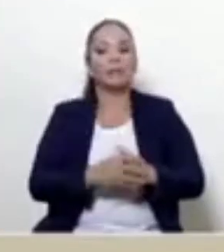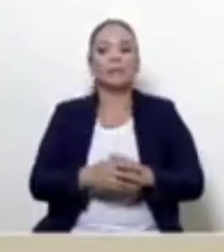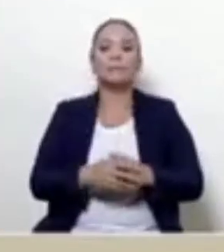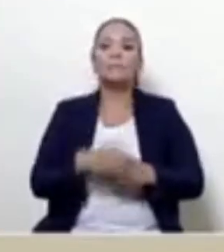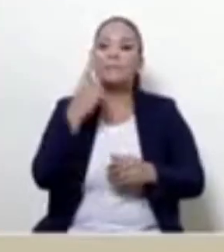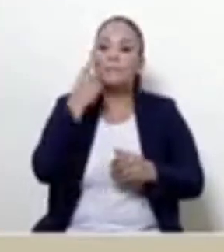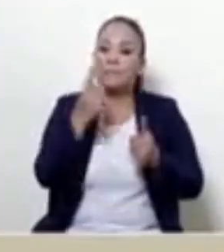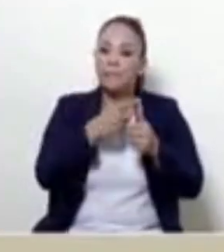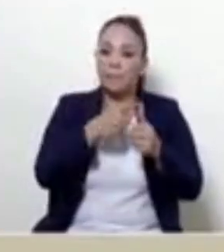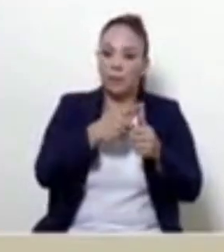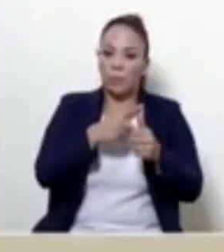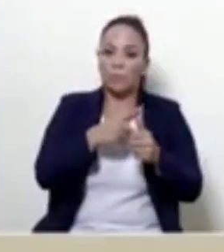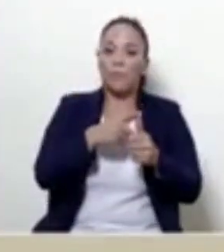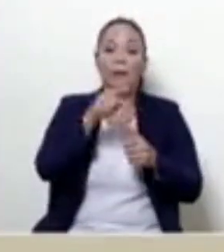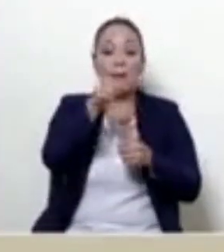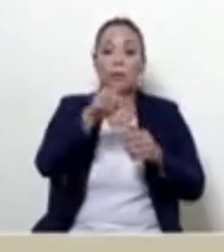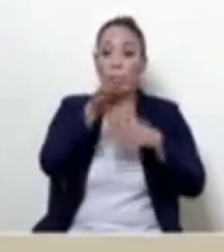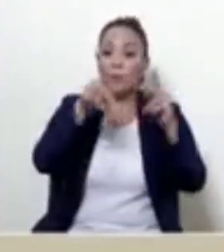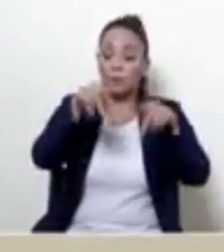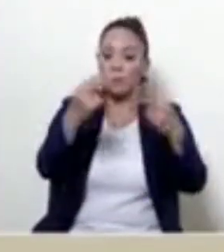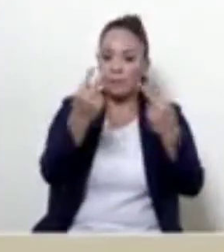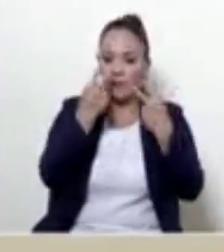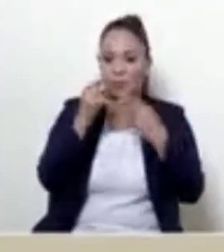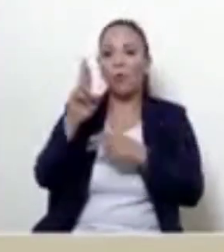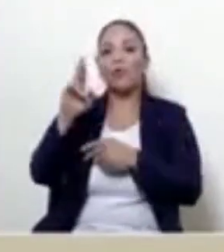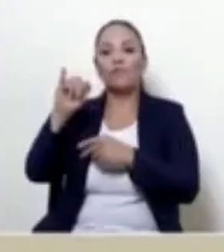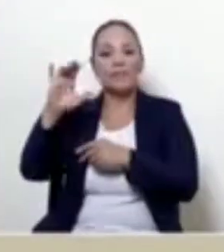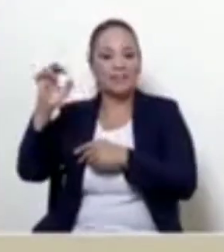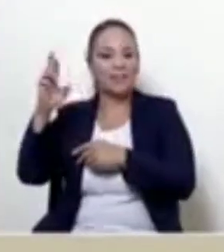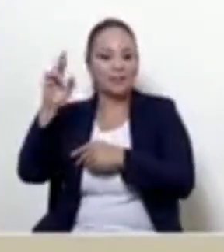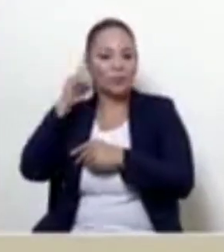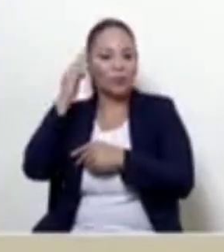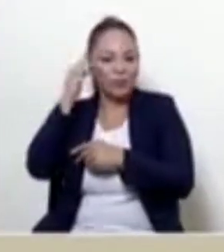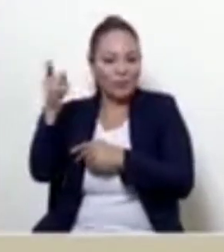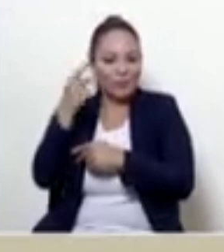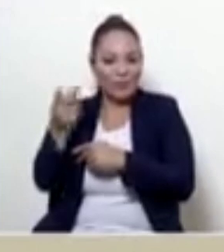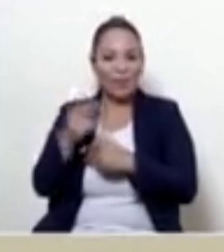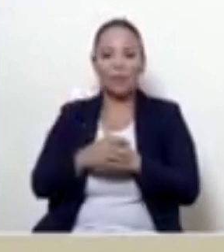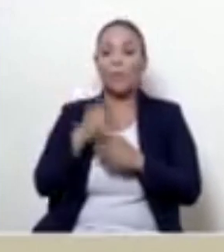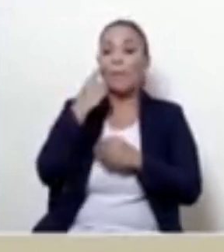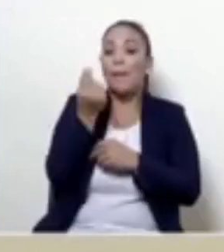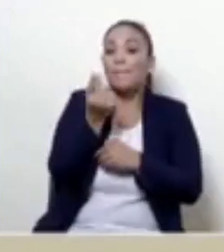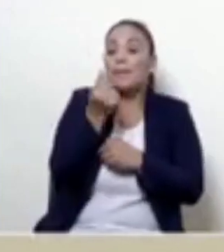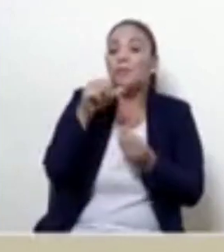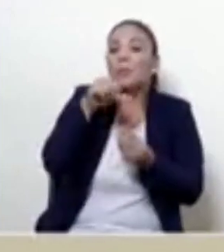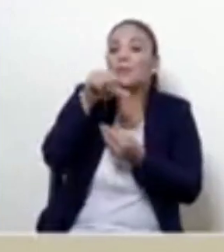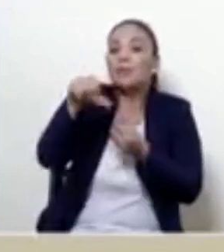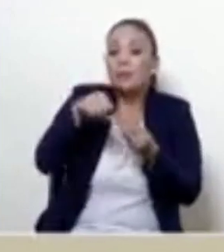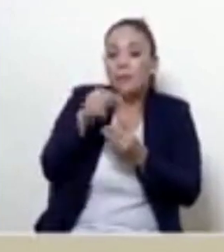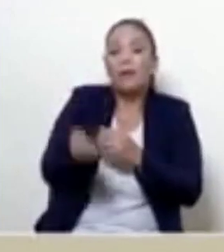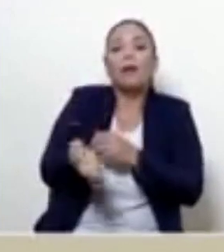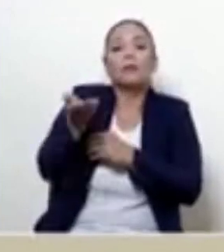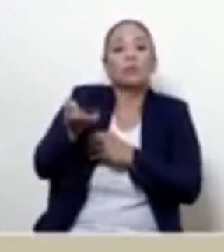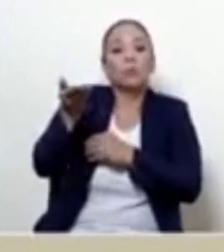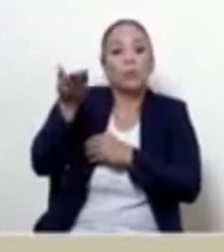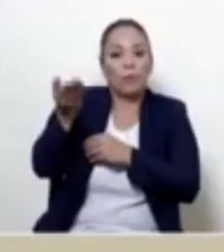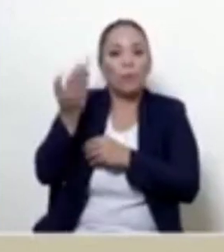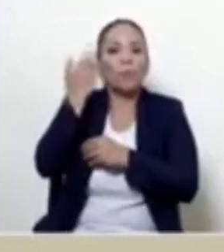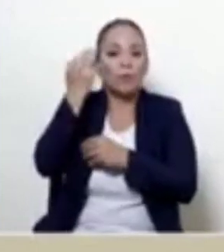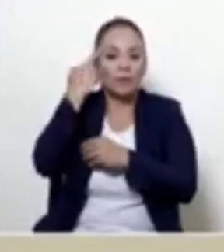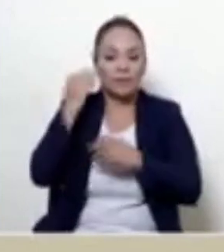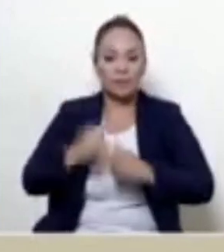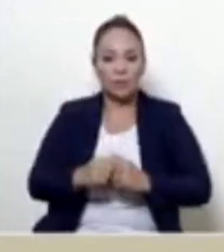Las personas que nos están viendo, don Richard, yo sé que usted sabe esto, el precio del aceite ha subido porque